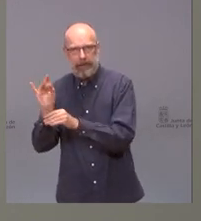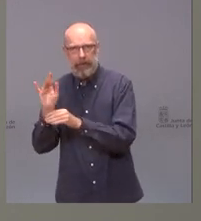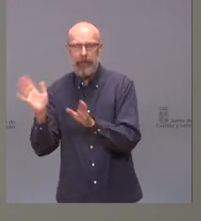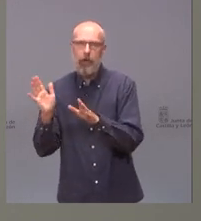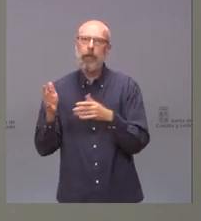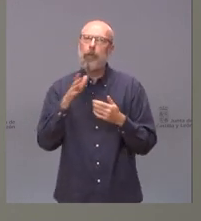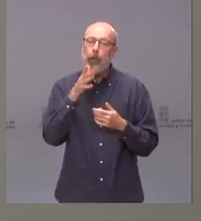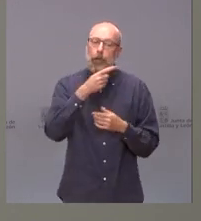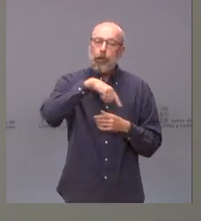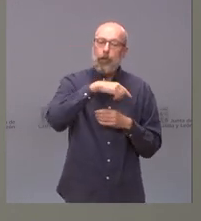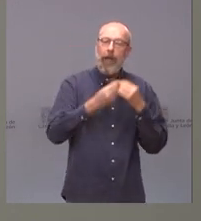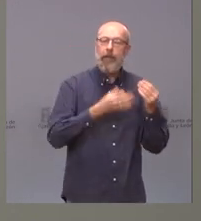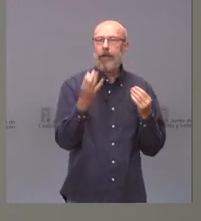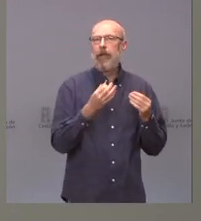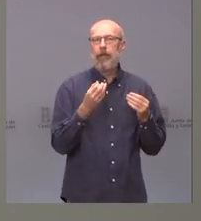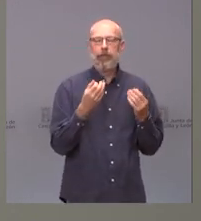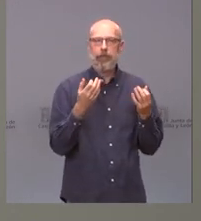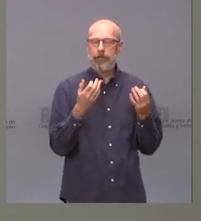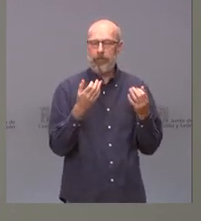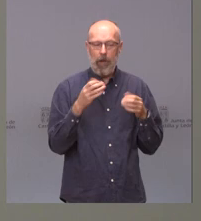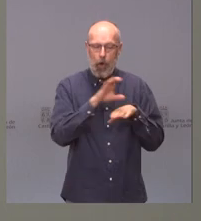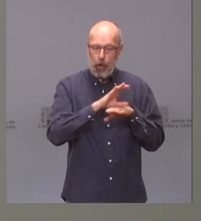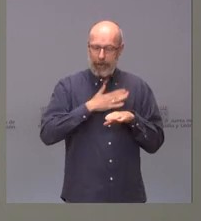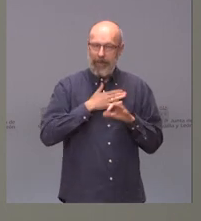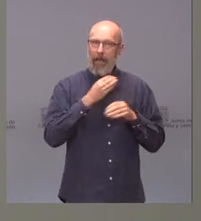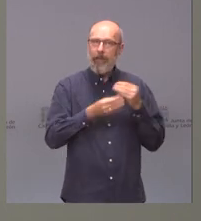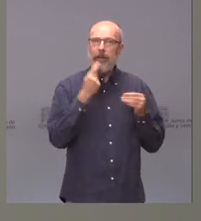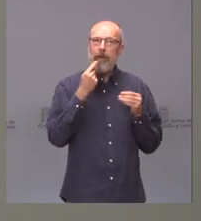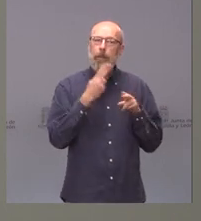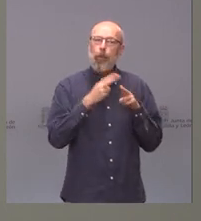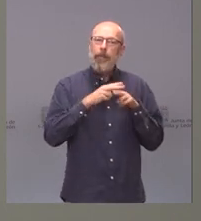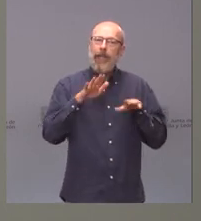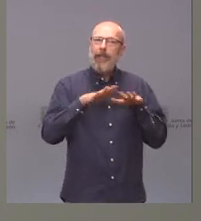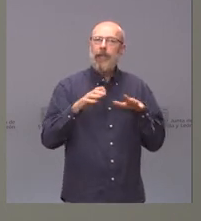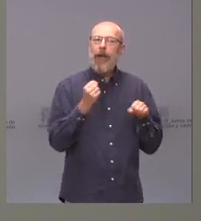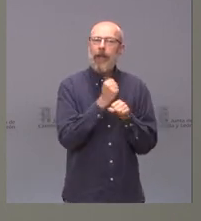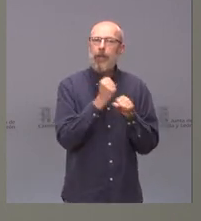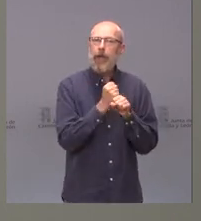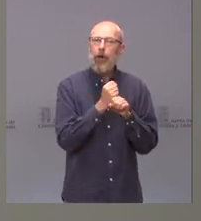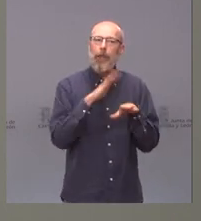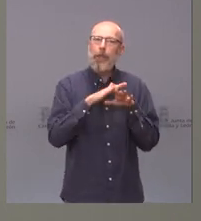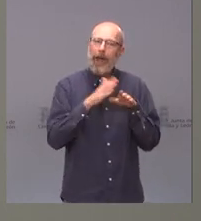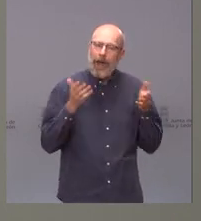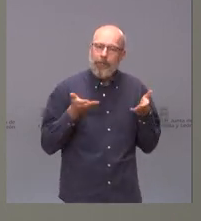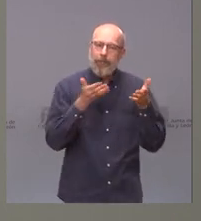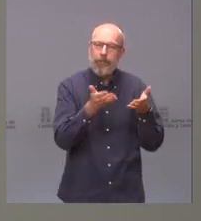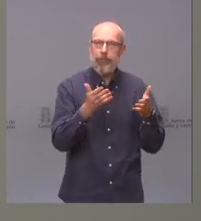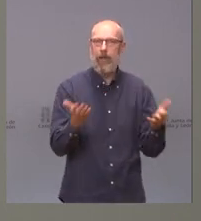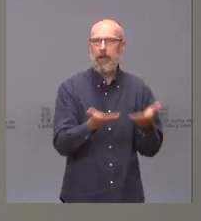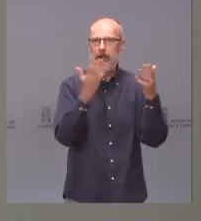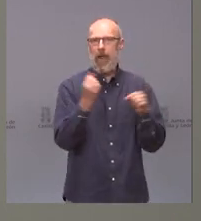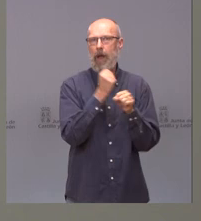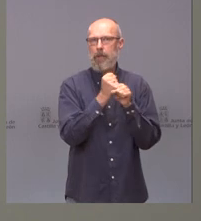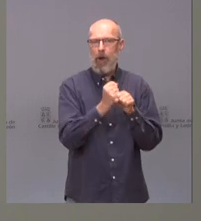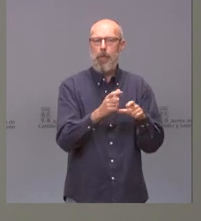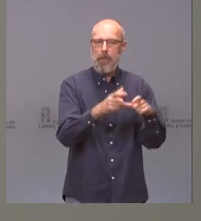equipo, es intentar que las políticas activas de empleo se gasten en lo que es necesario. Es activar el empleo, recuperar el empleo de las personas que